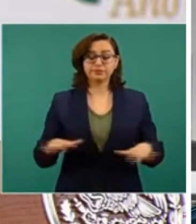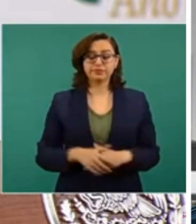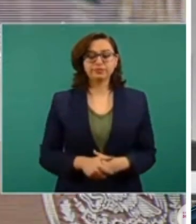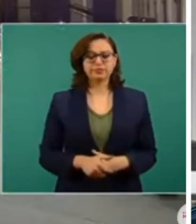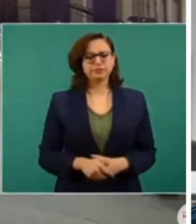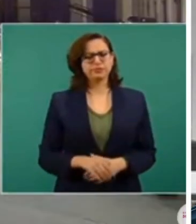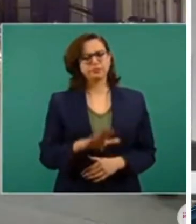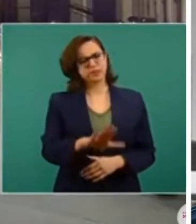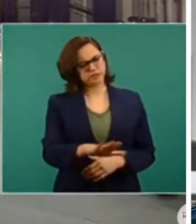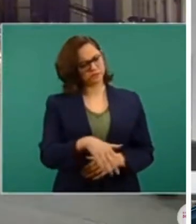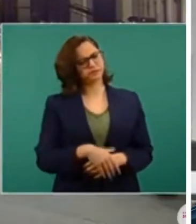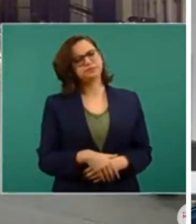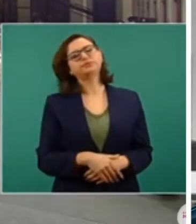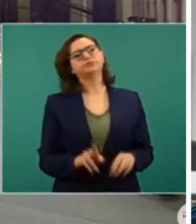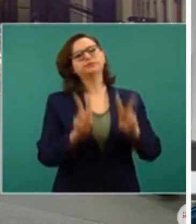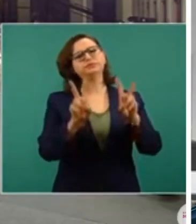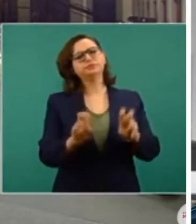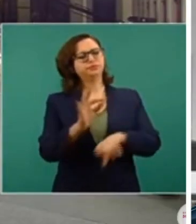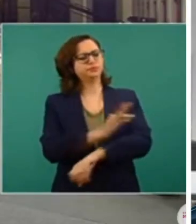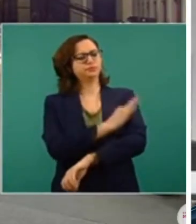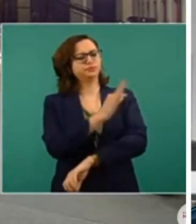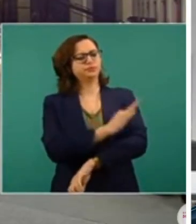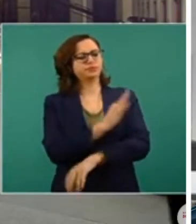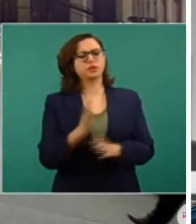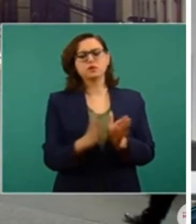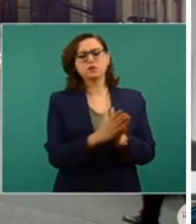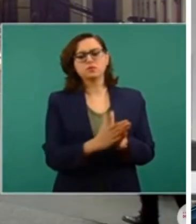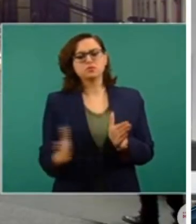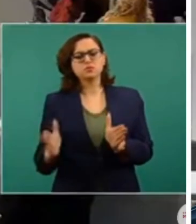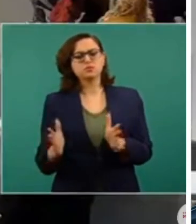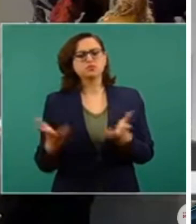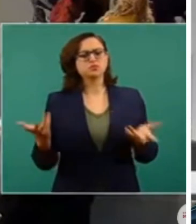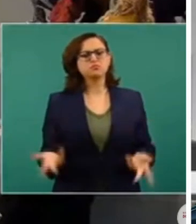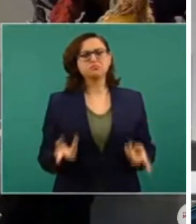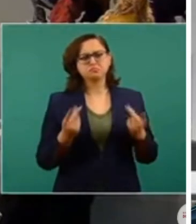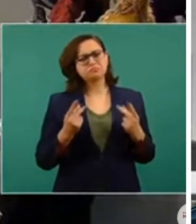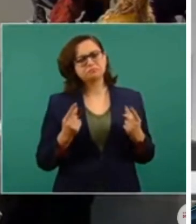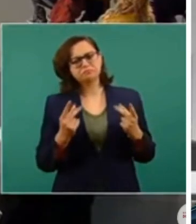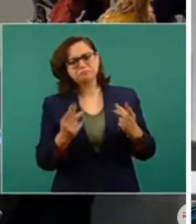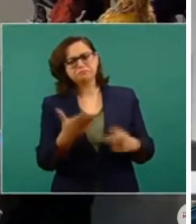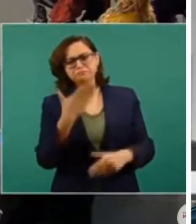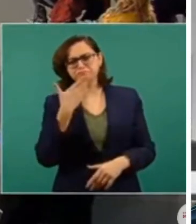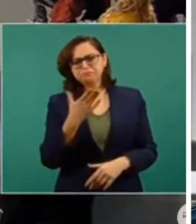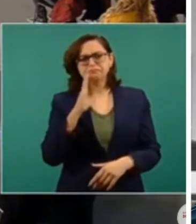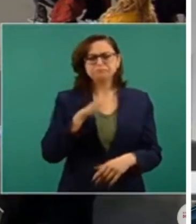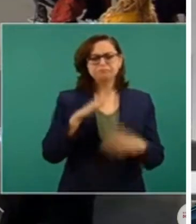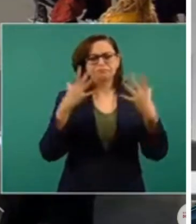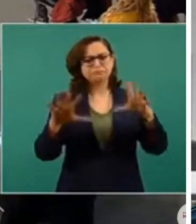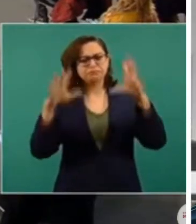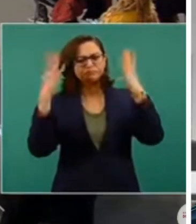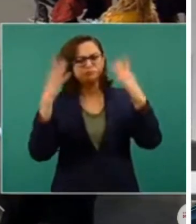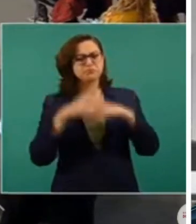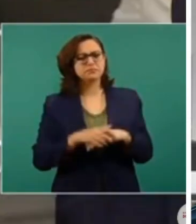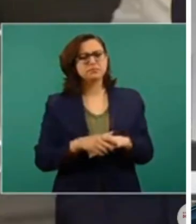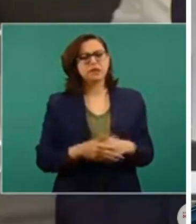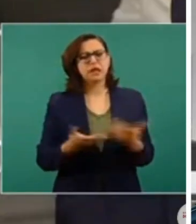Presidente, y sobre el tema de la vacunación, preguntarle cómo va la velocidad de vacunación. Ayer parece que en el corte son